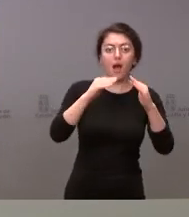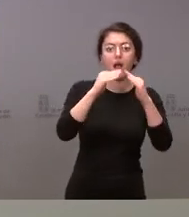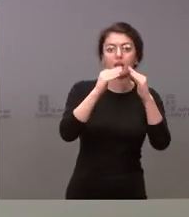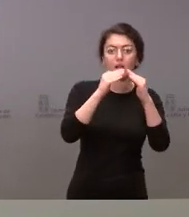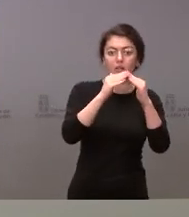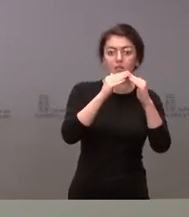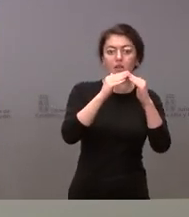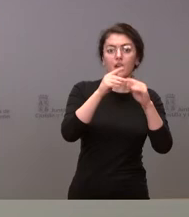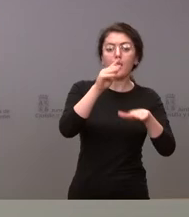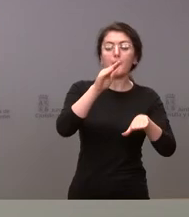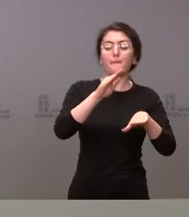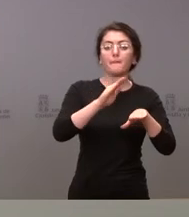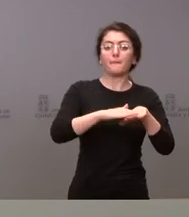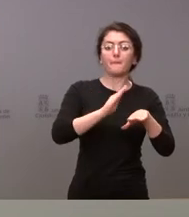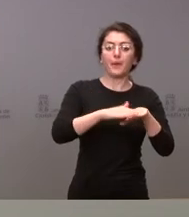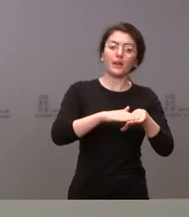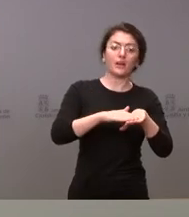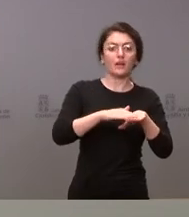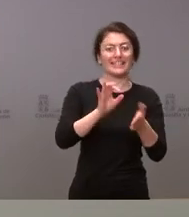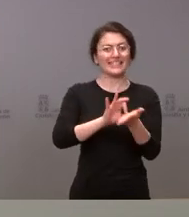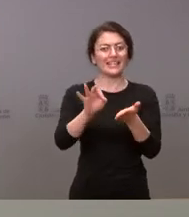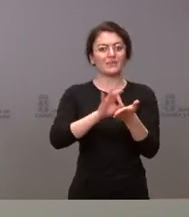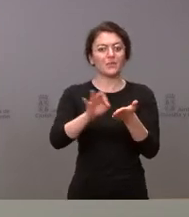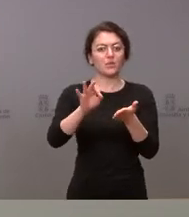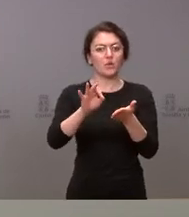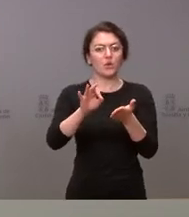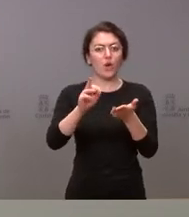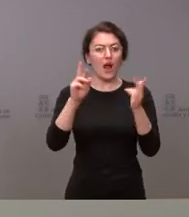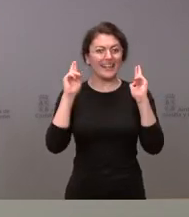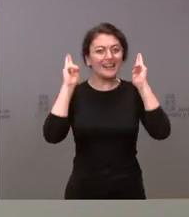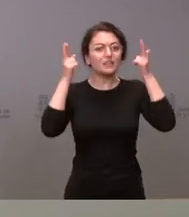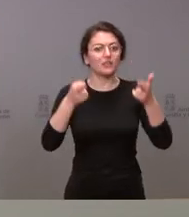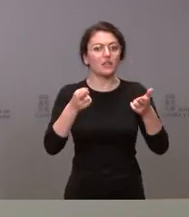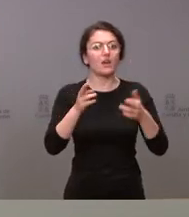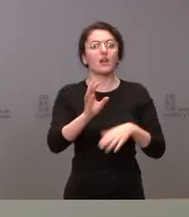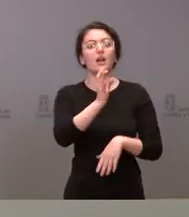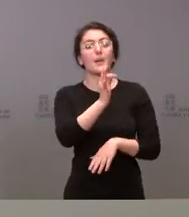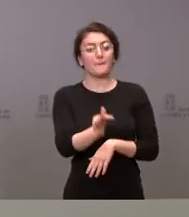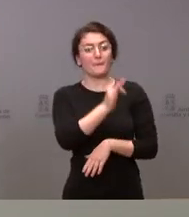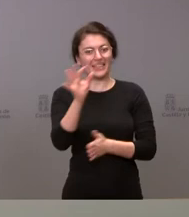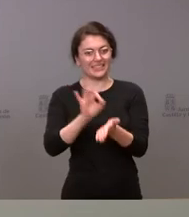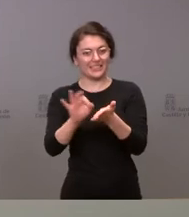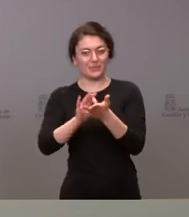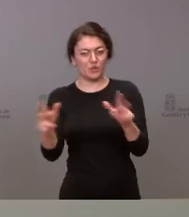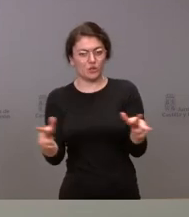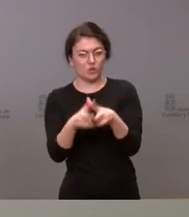servicios residenciales que tenemos de servicios sociales y de otros les he hablado por ejemplo en